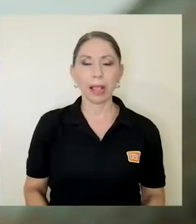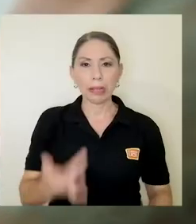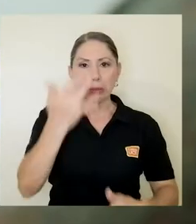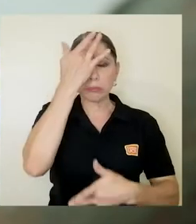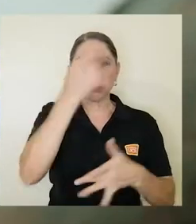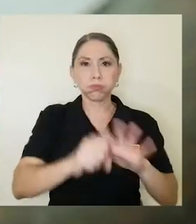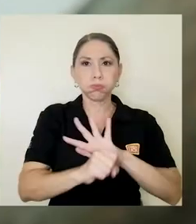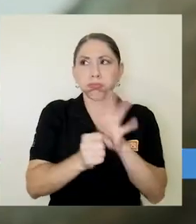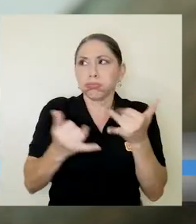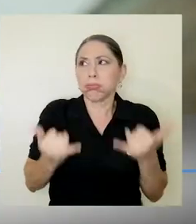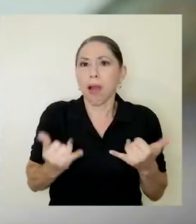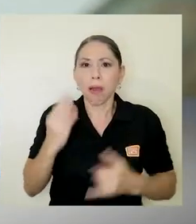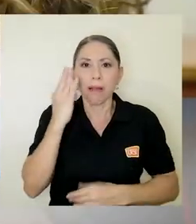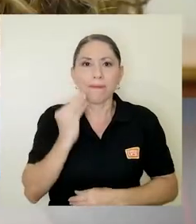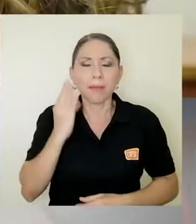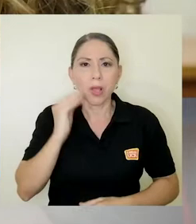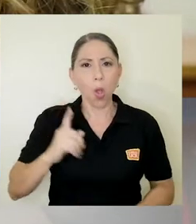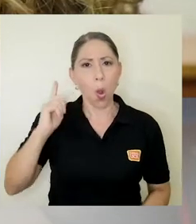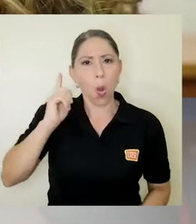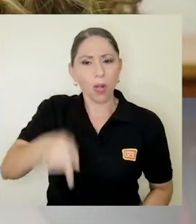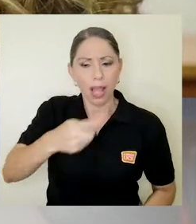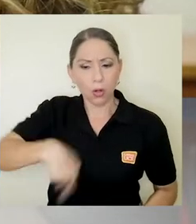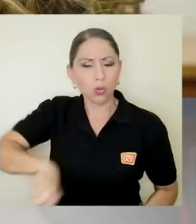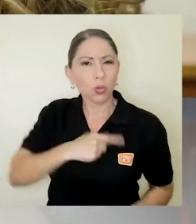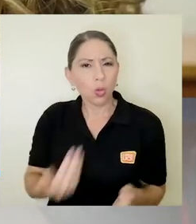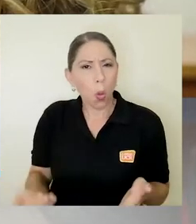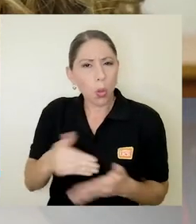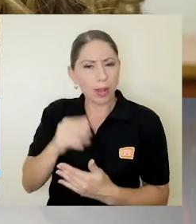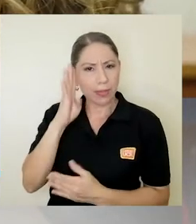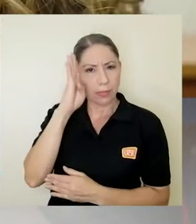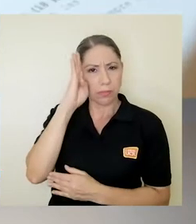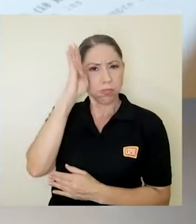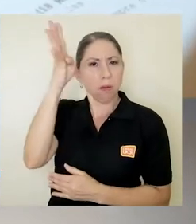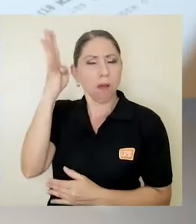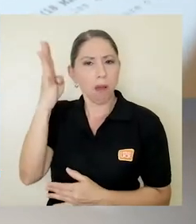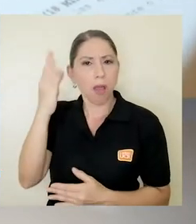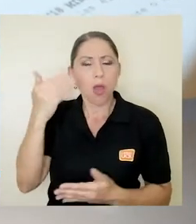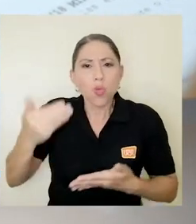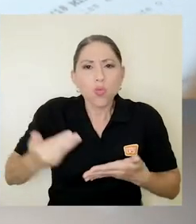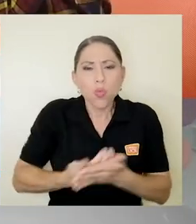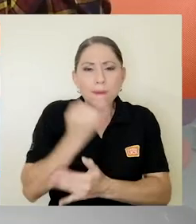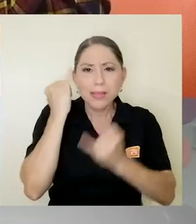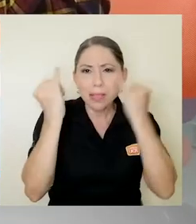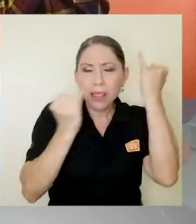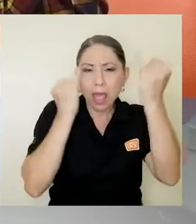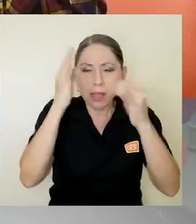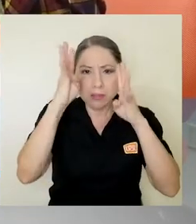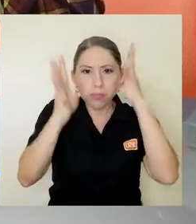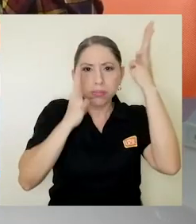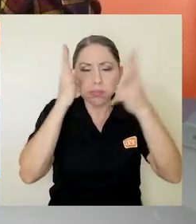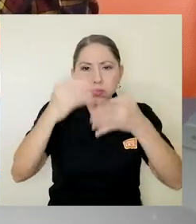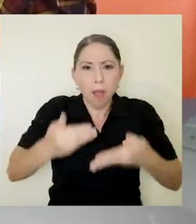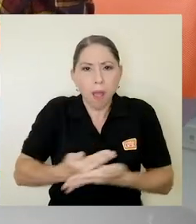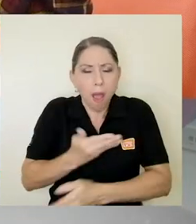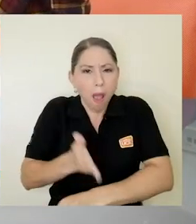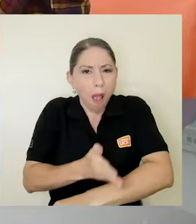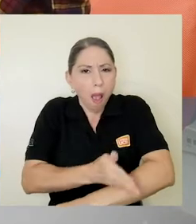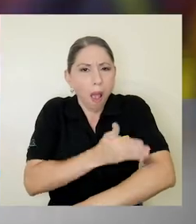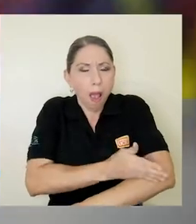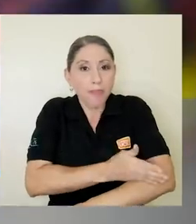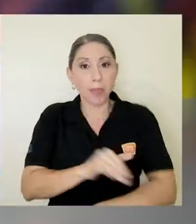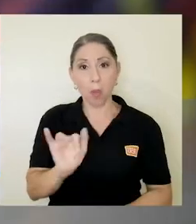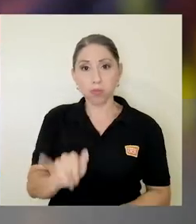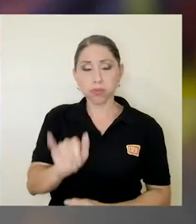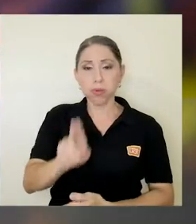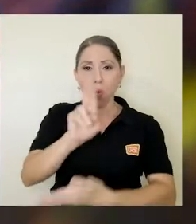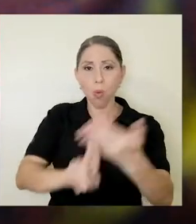La pandemia que vivimos nos ha obligado a reinventarnos y que surjan nuevas ideas creativas e innovadoras. Es así como